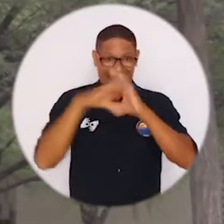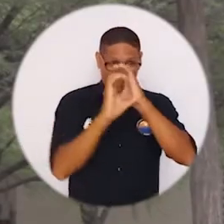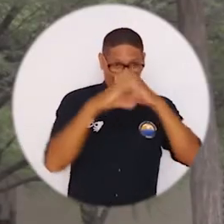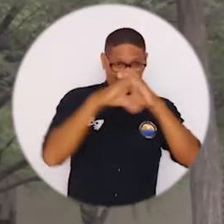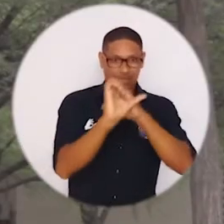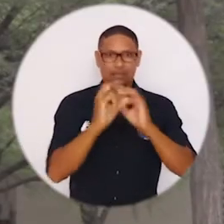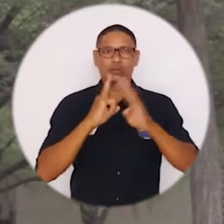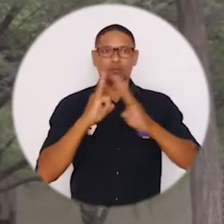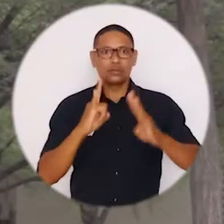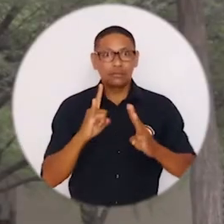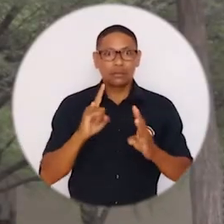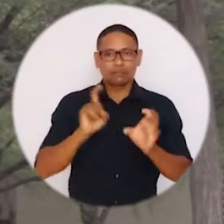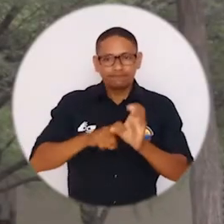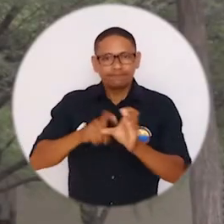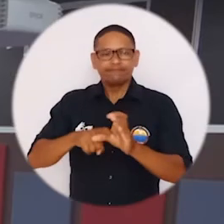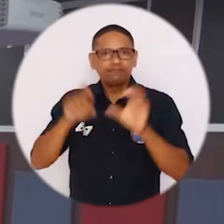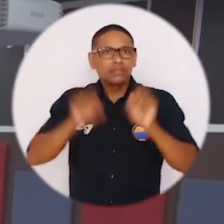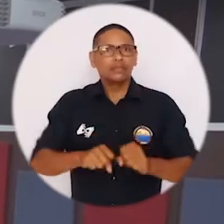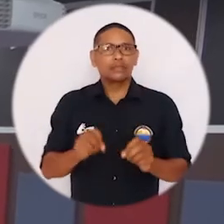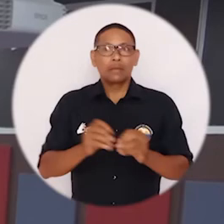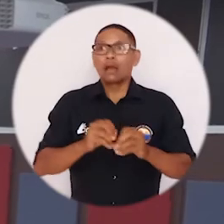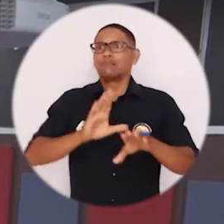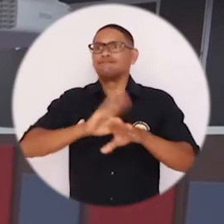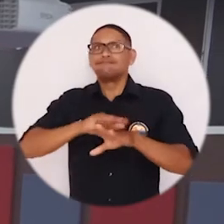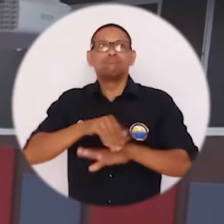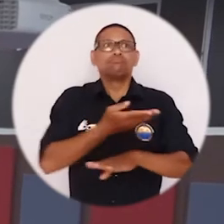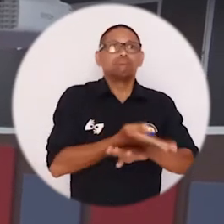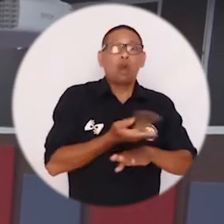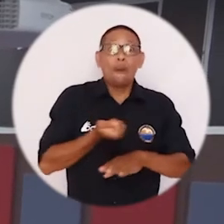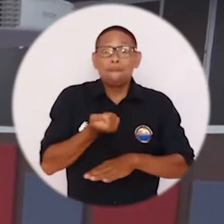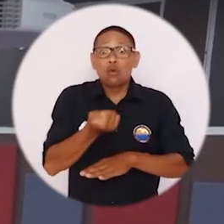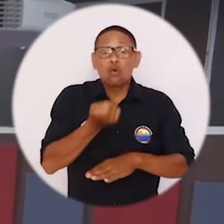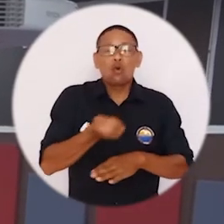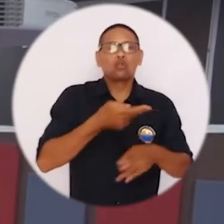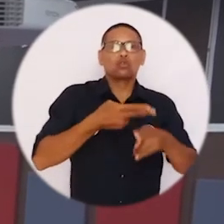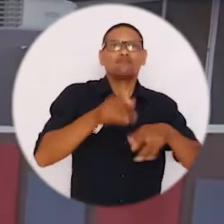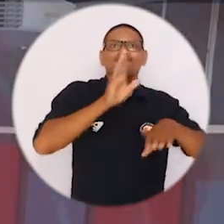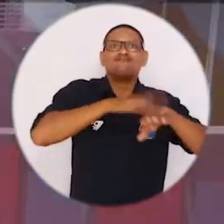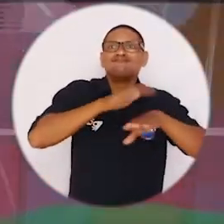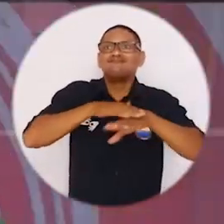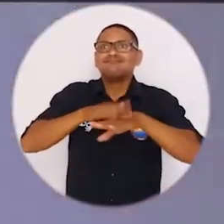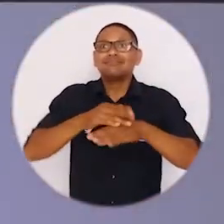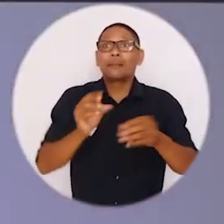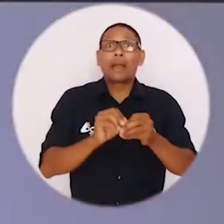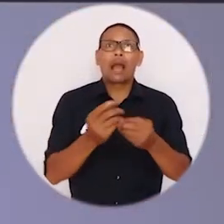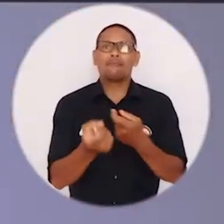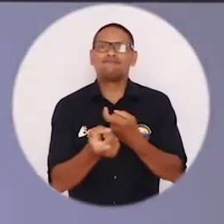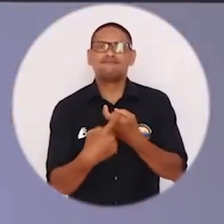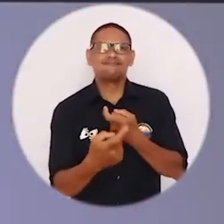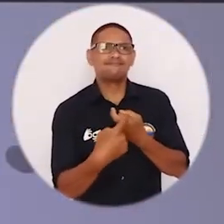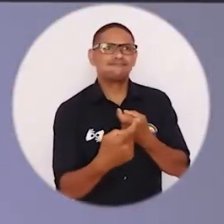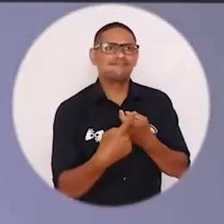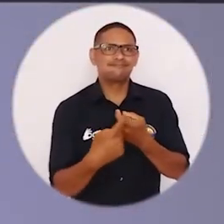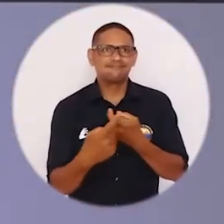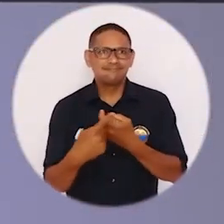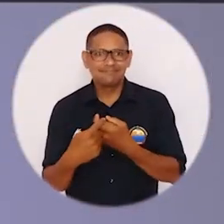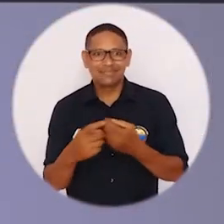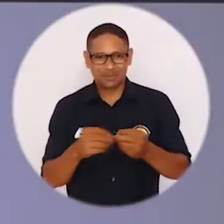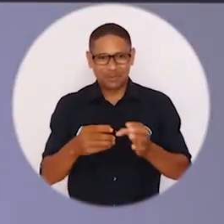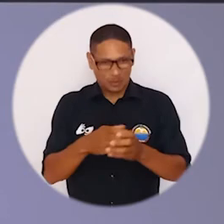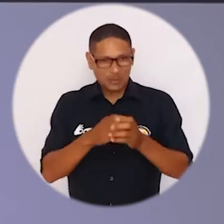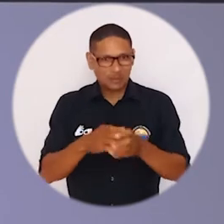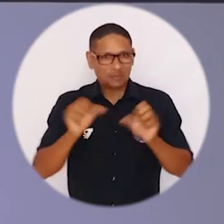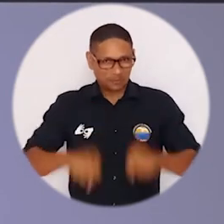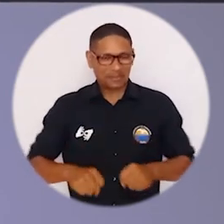Instagram y en Facebook como Lente Unimagdalena y que estén pendientes de la convocatoria que se va a lanzar prontamente para que puedan